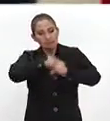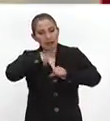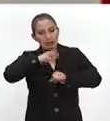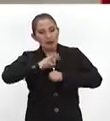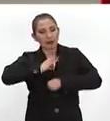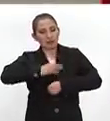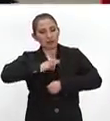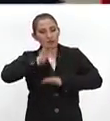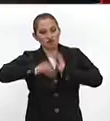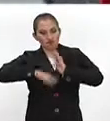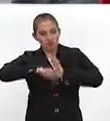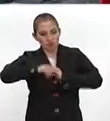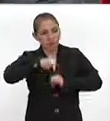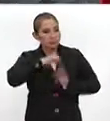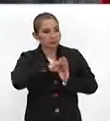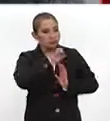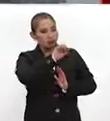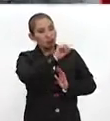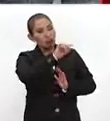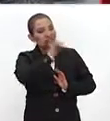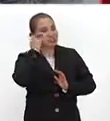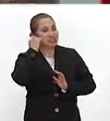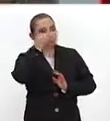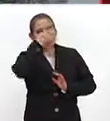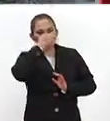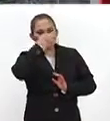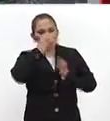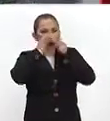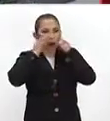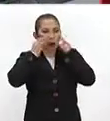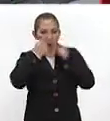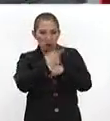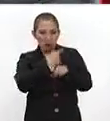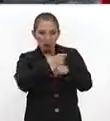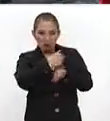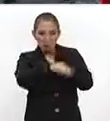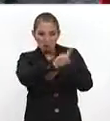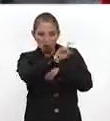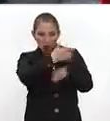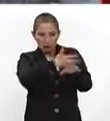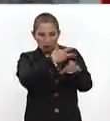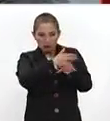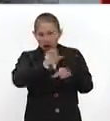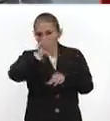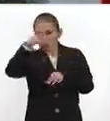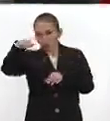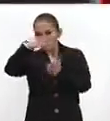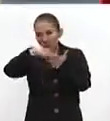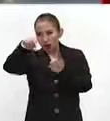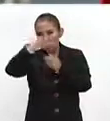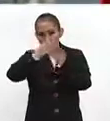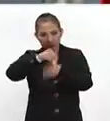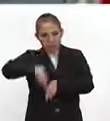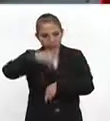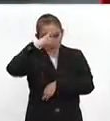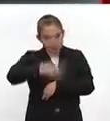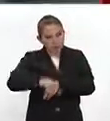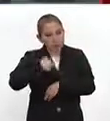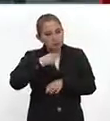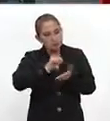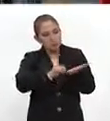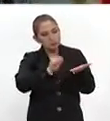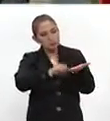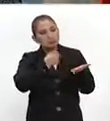esa infección. Por ejemplo, la otitis y la sinusitis, que son las causas número uno en Estados Unidos y muchas partes del mundo y México. De